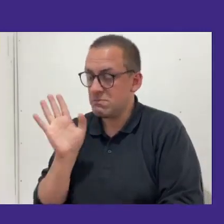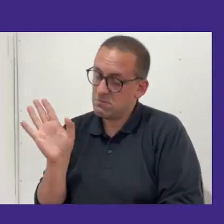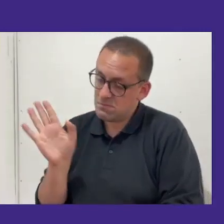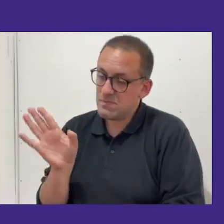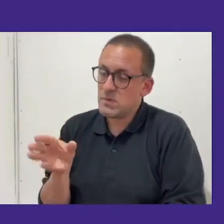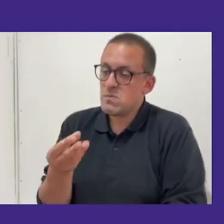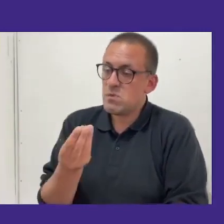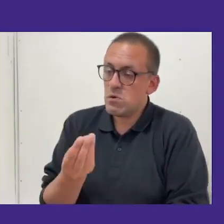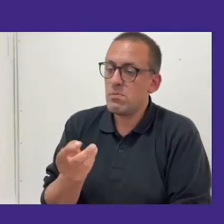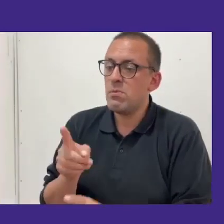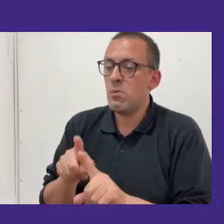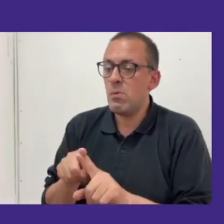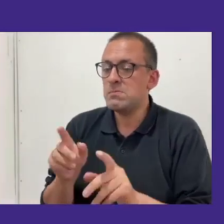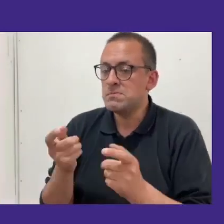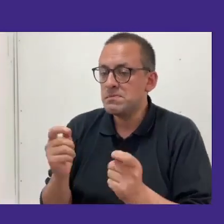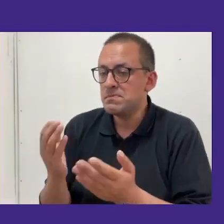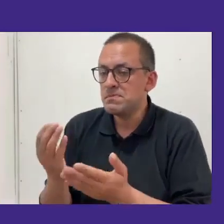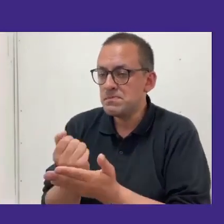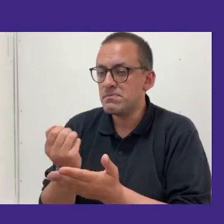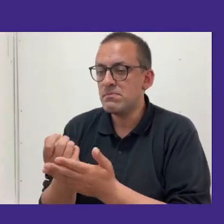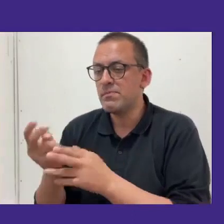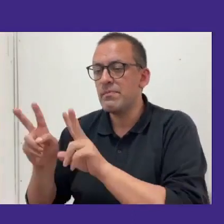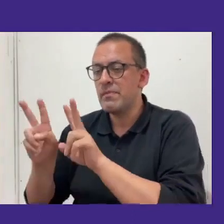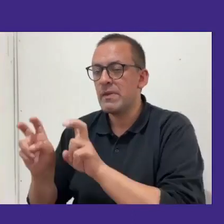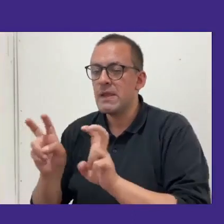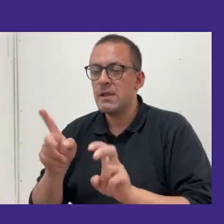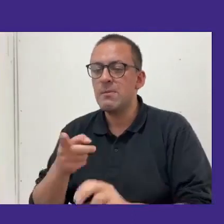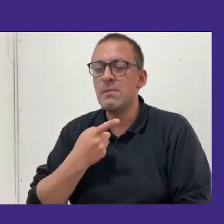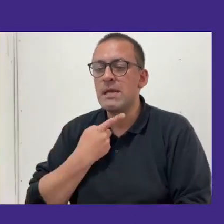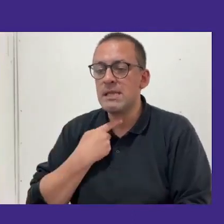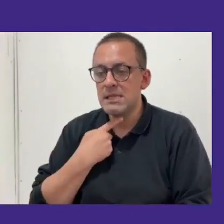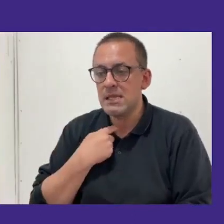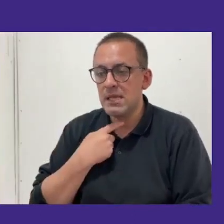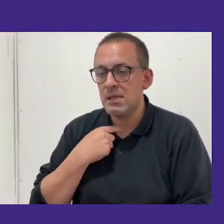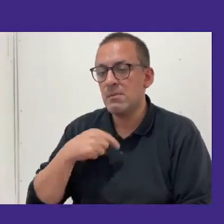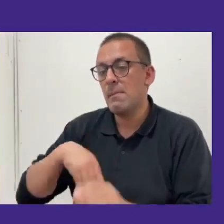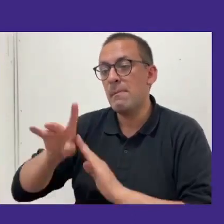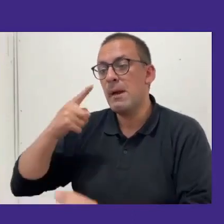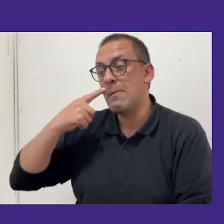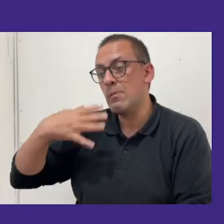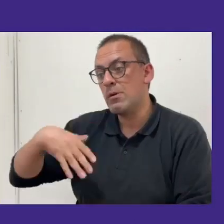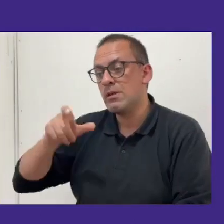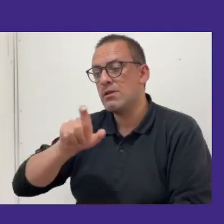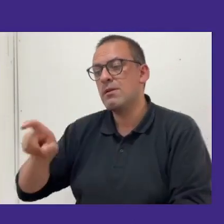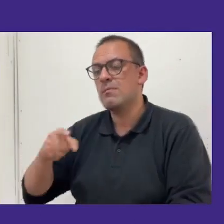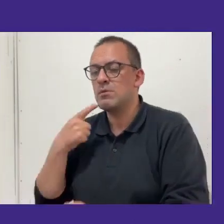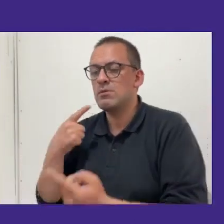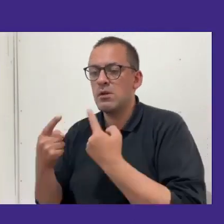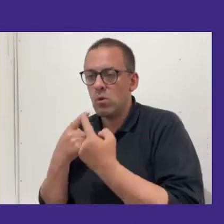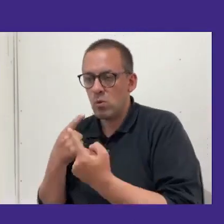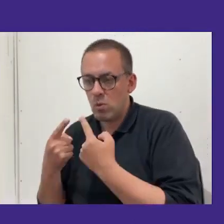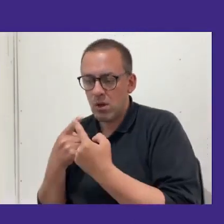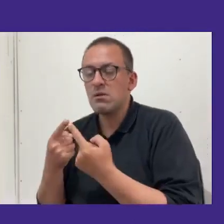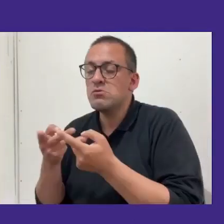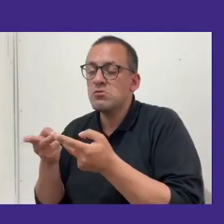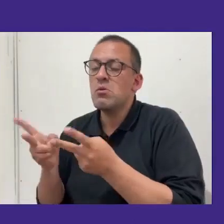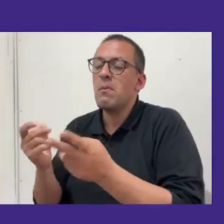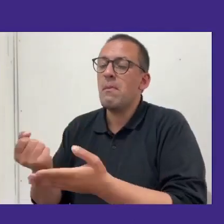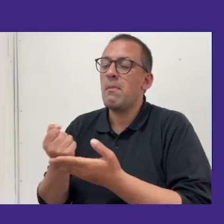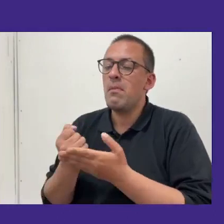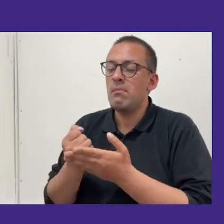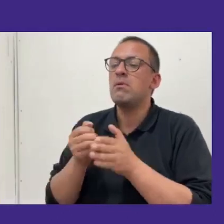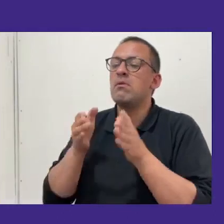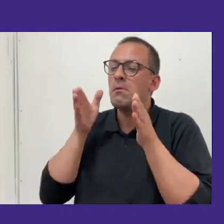logramos sacar y recoger los temas de interés en ese momento más importante de las personas encuestadas, que nos permitió dar un